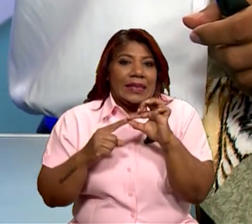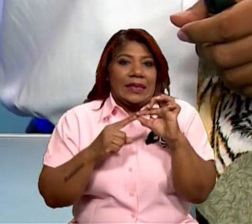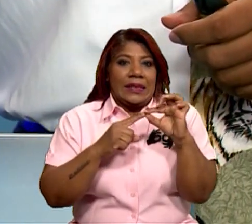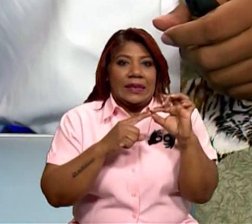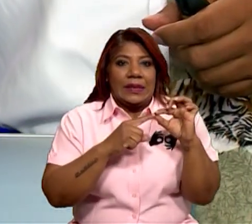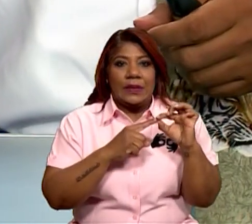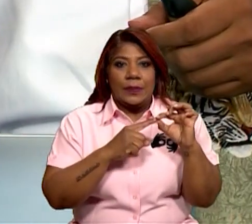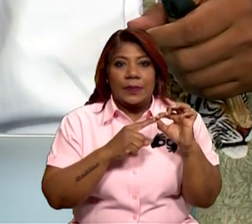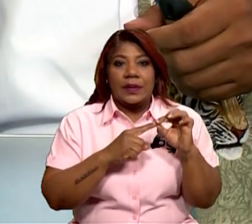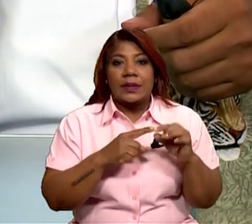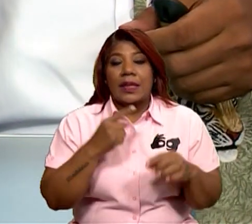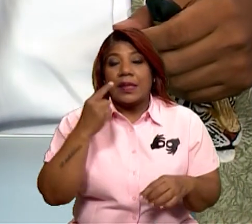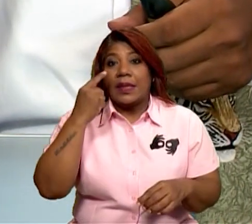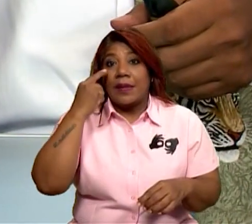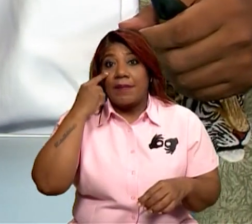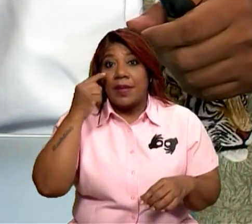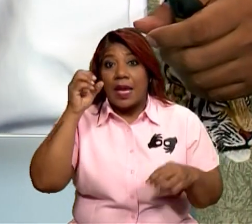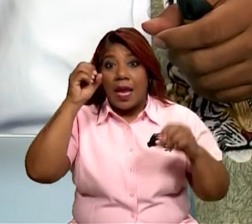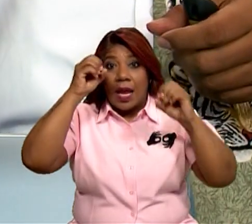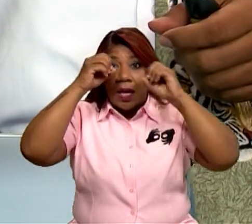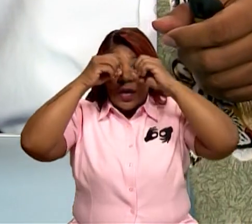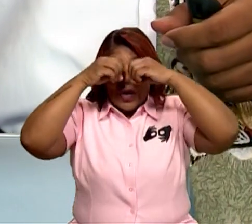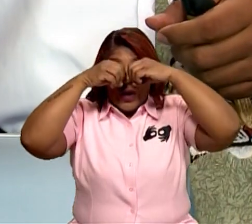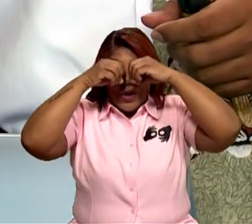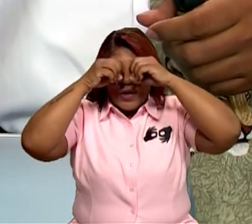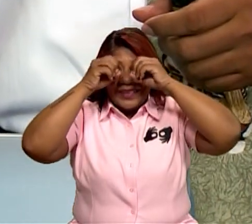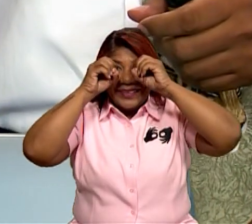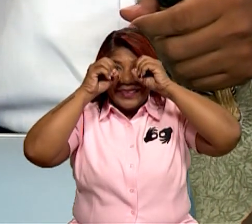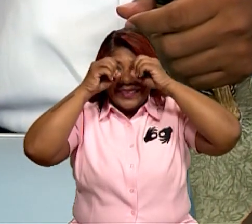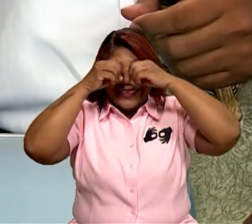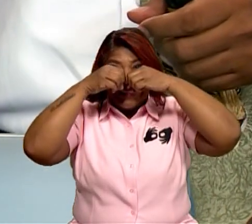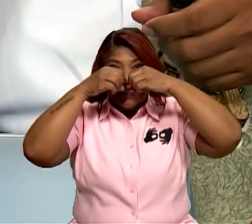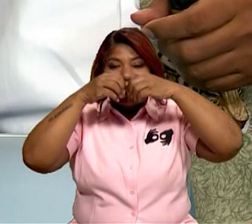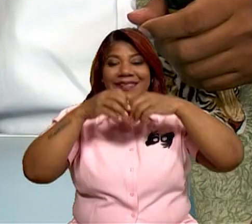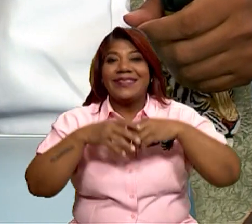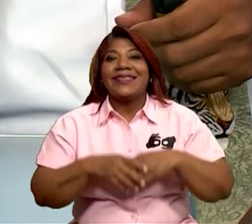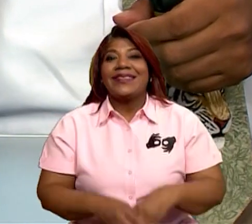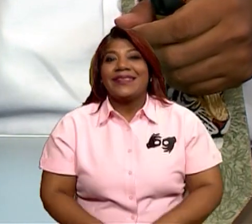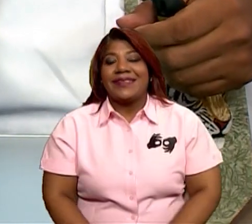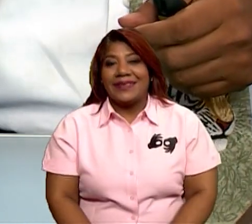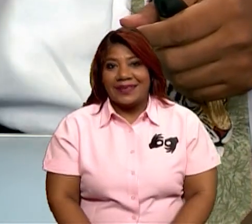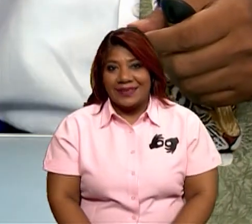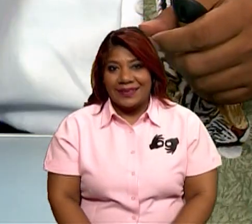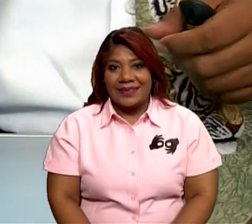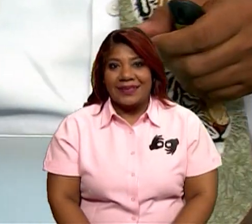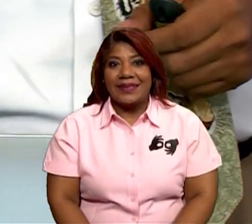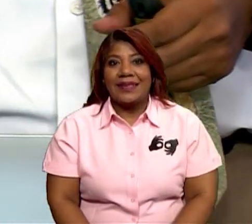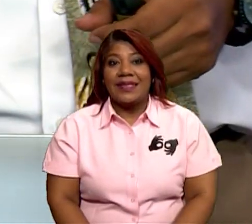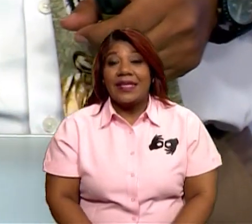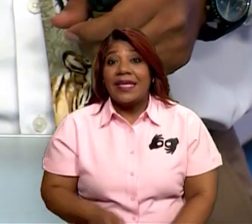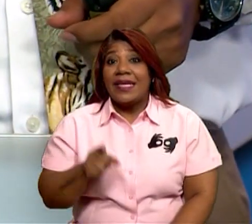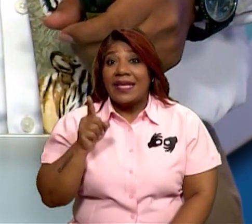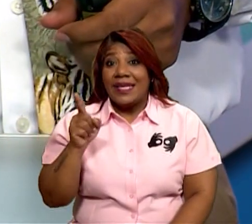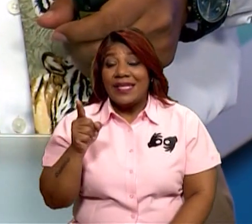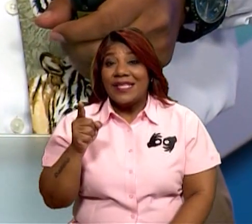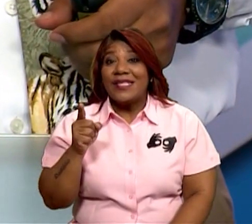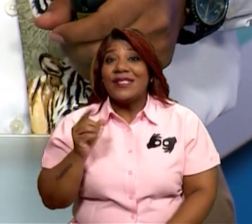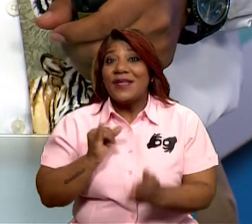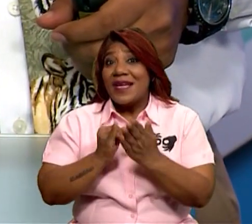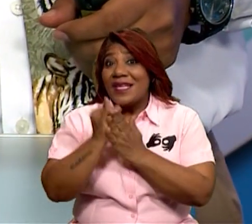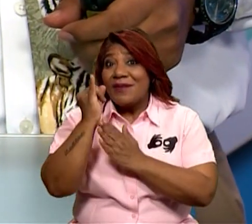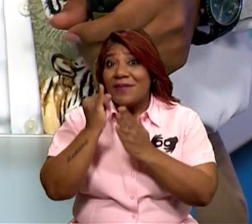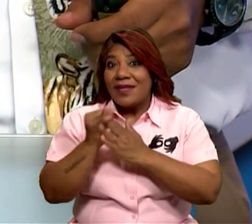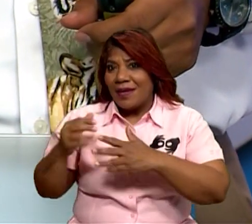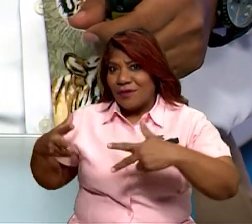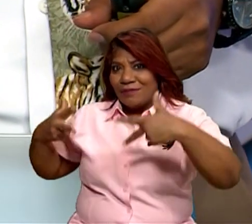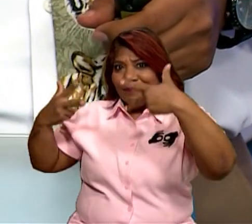y los objetivos están, que son estos que están aquí. Esto es lo que Anton nos hablaba, él llegó